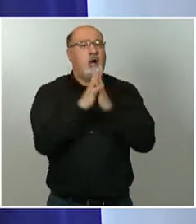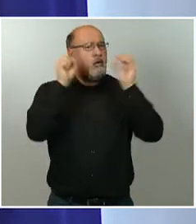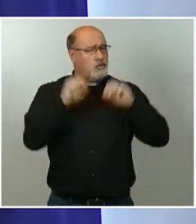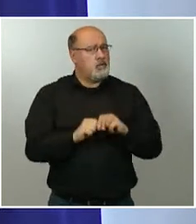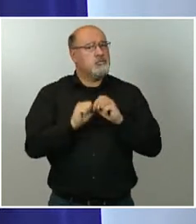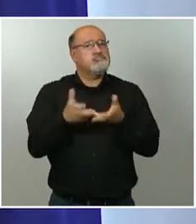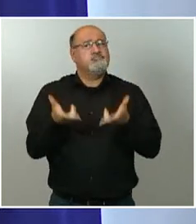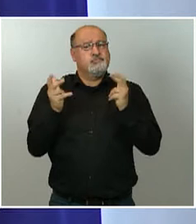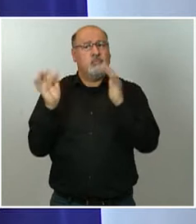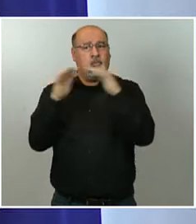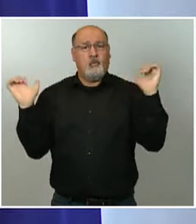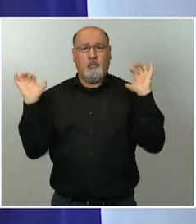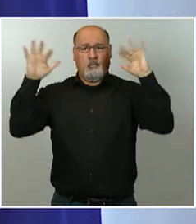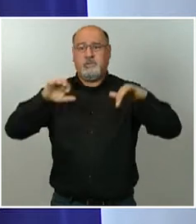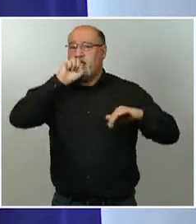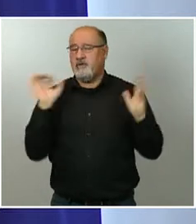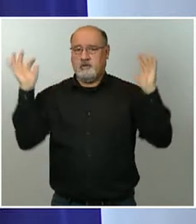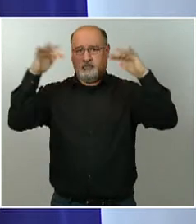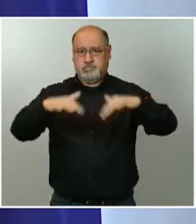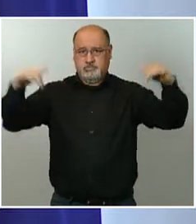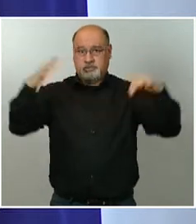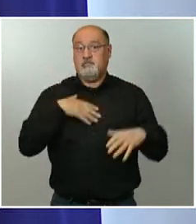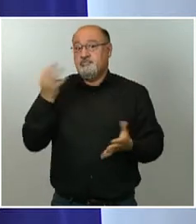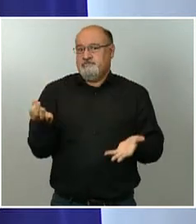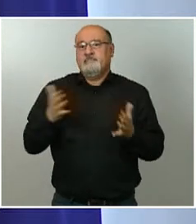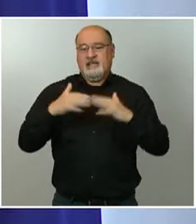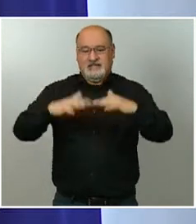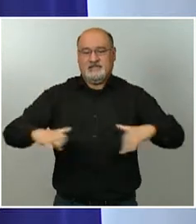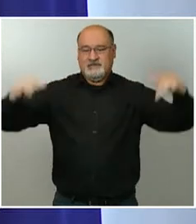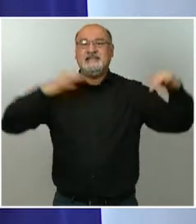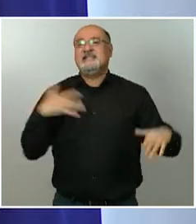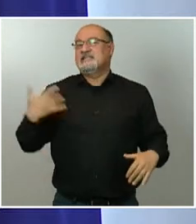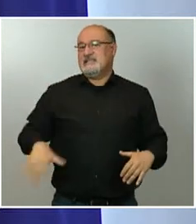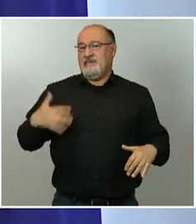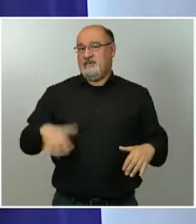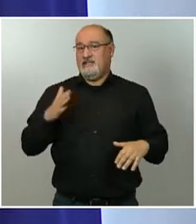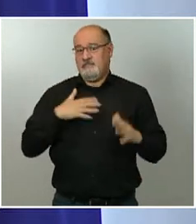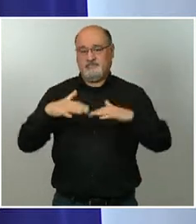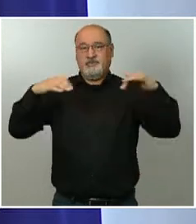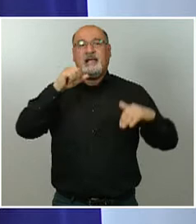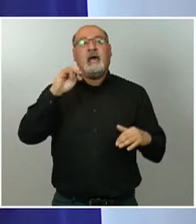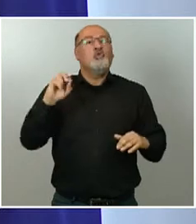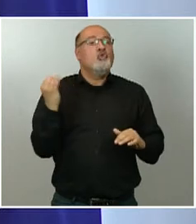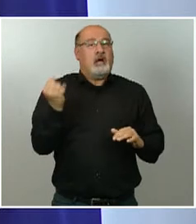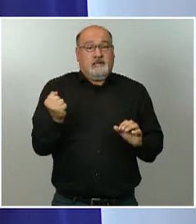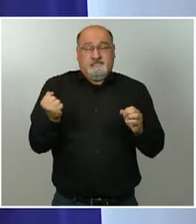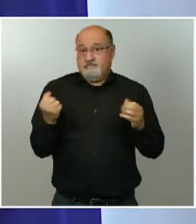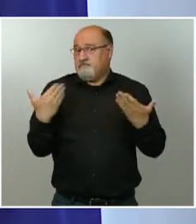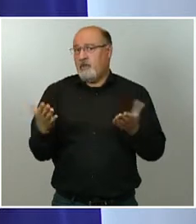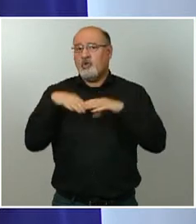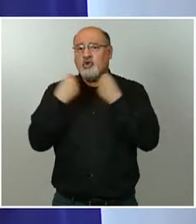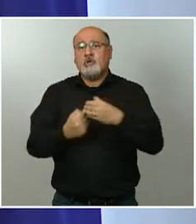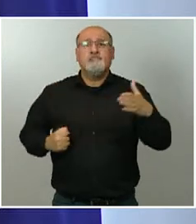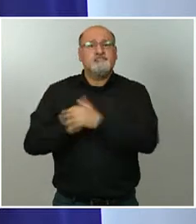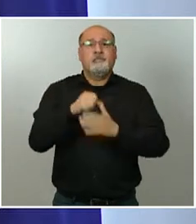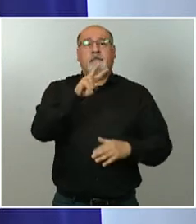si todo va bien, se celebrará en el Estadio de la Cartuja, en Sevilla, con un aforo del 25% y hasta 16.000 espectadores.